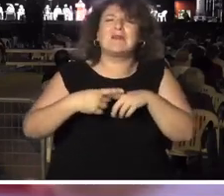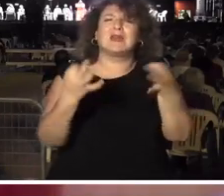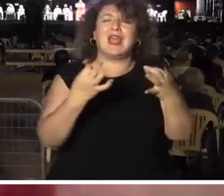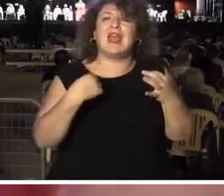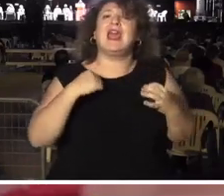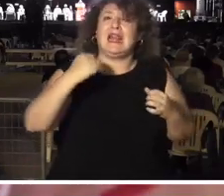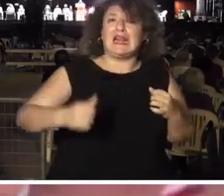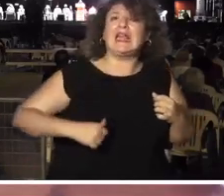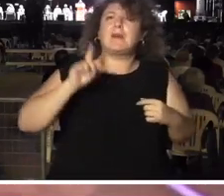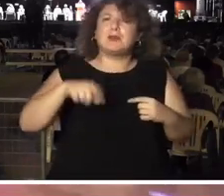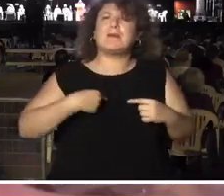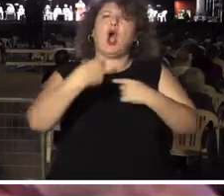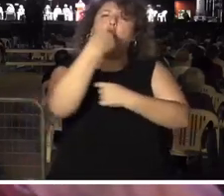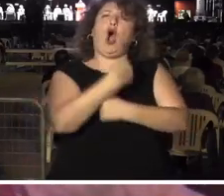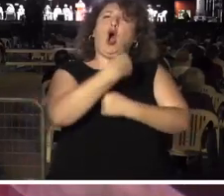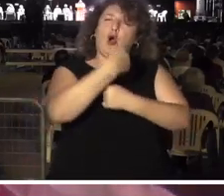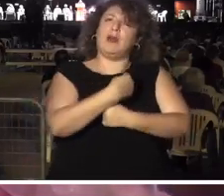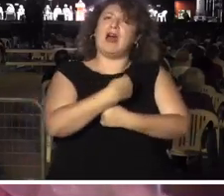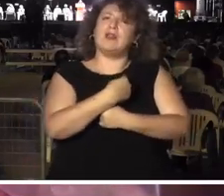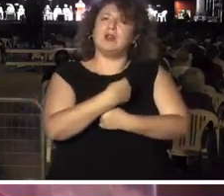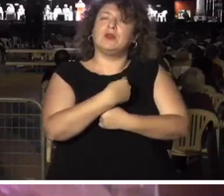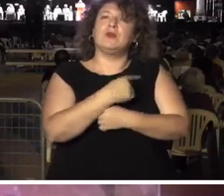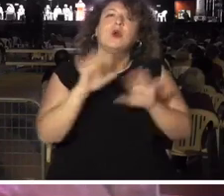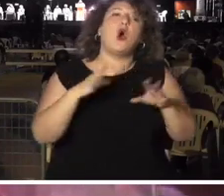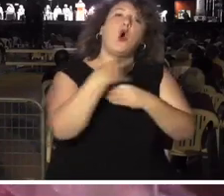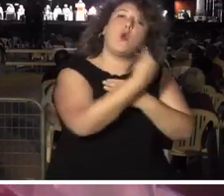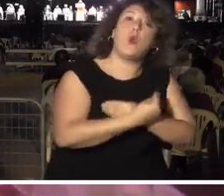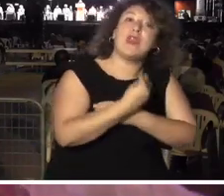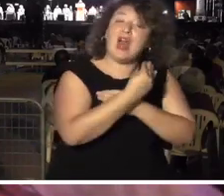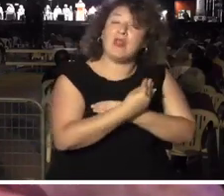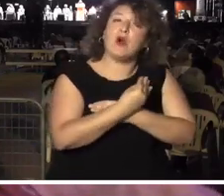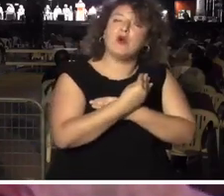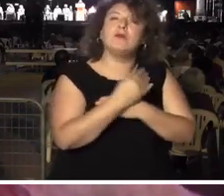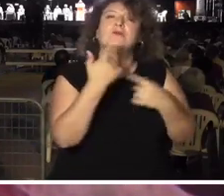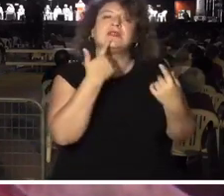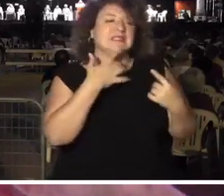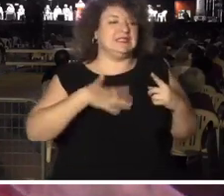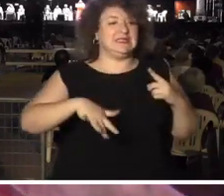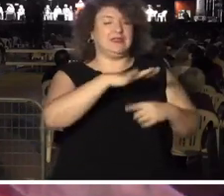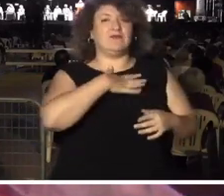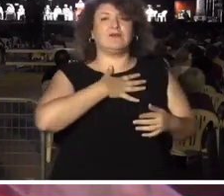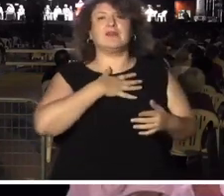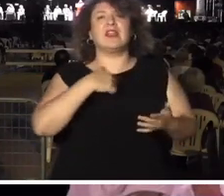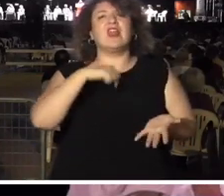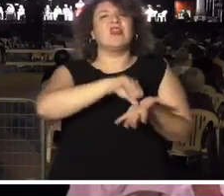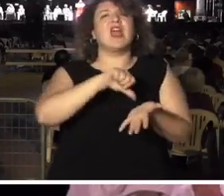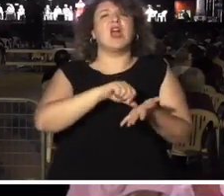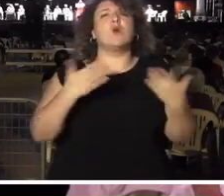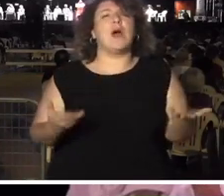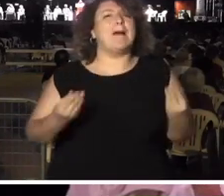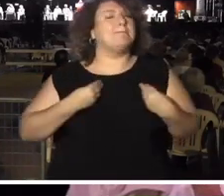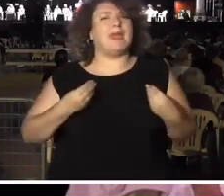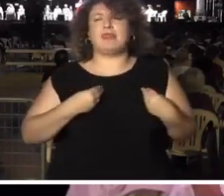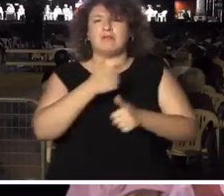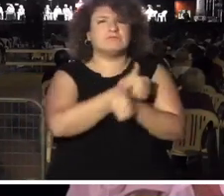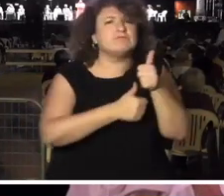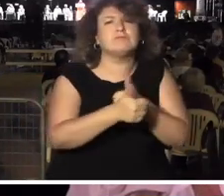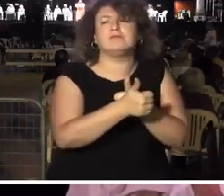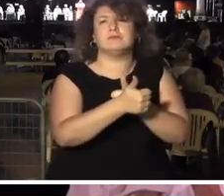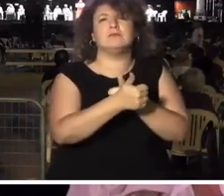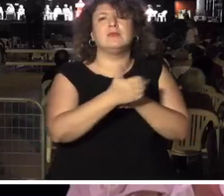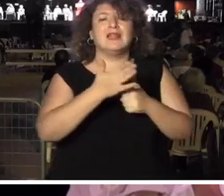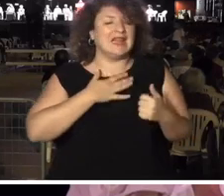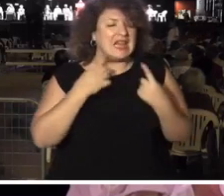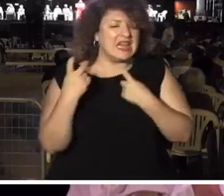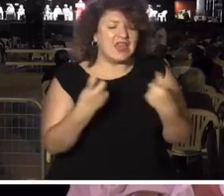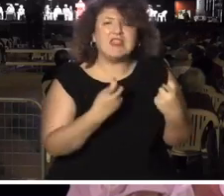obligaciones también. Por las buenas es cuidado, por las buenas es situar la centralidad de la vida, situar la satisfacción